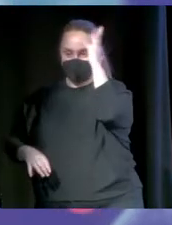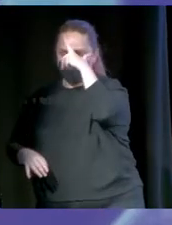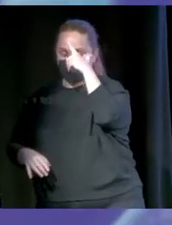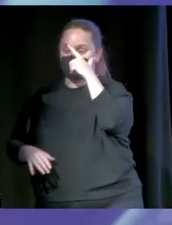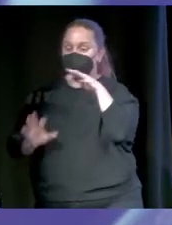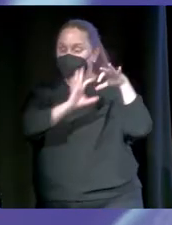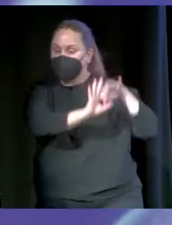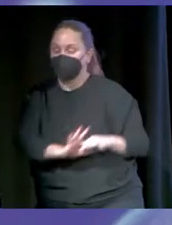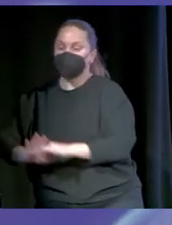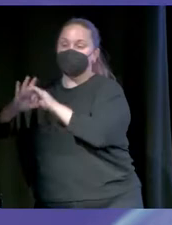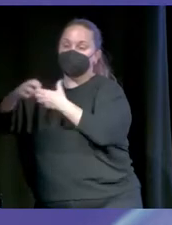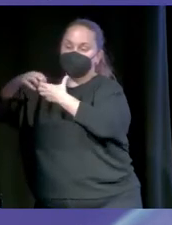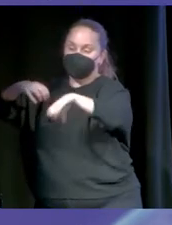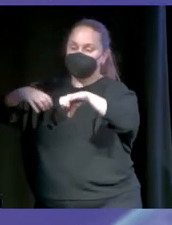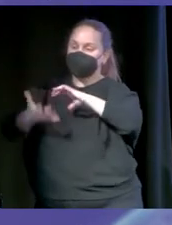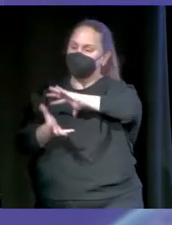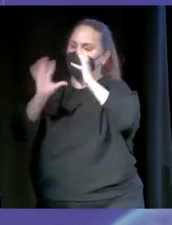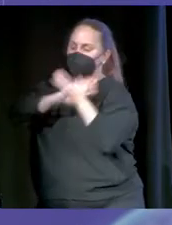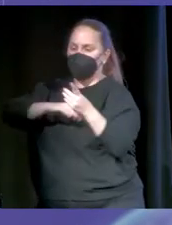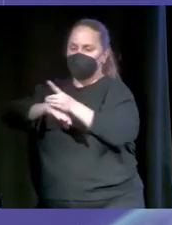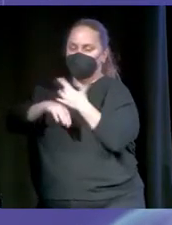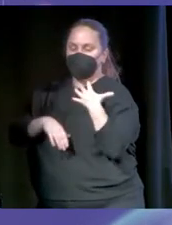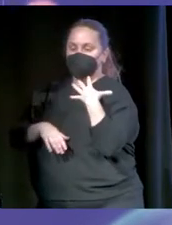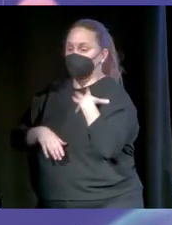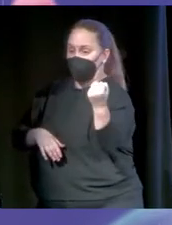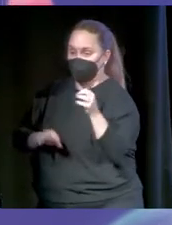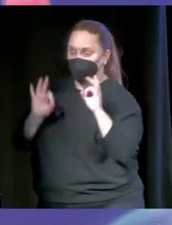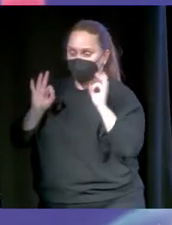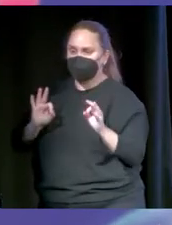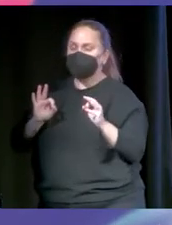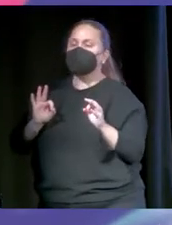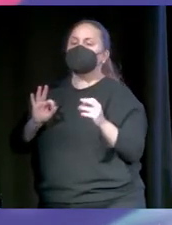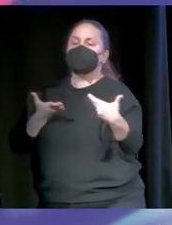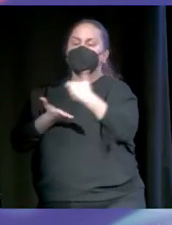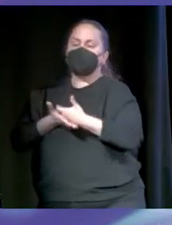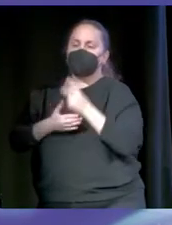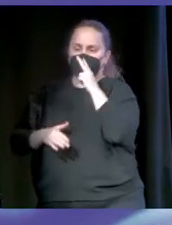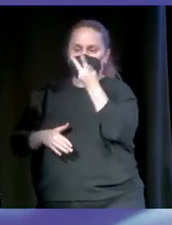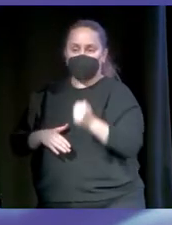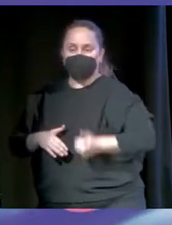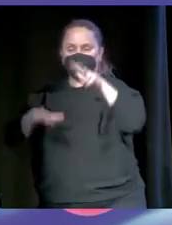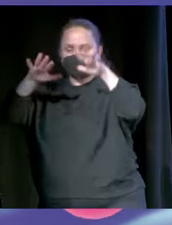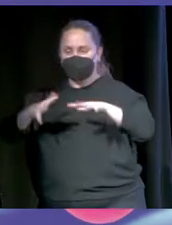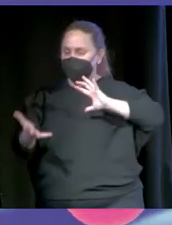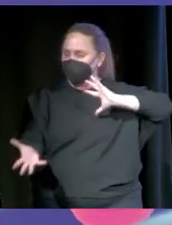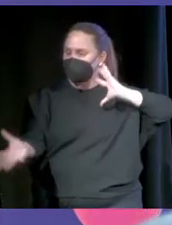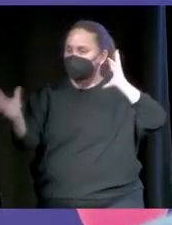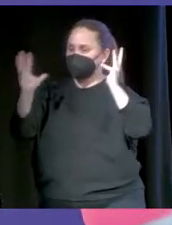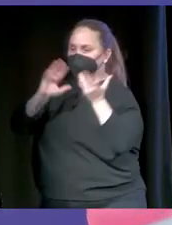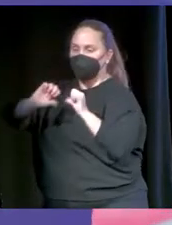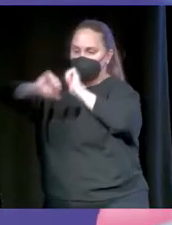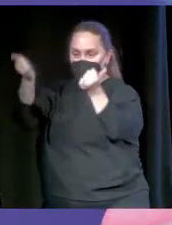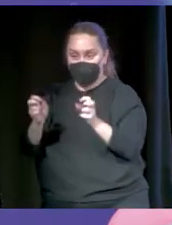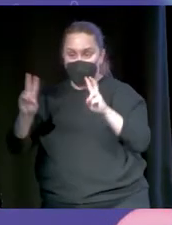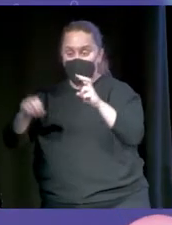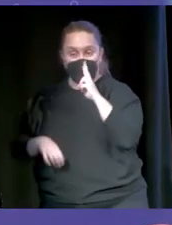brazo de transformación digital, nos compró. Nos compró y nos pidieron que nos quedáramos dos años más haciendo esta transición hacia el nuevo modelo. Y los